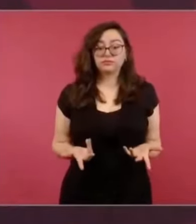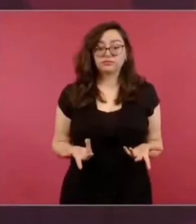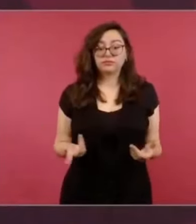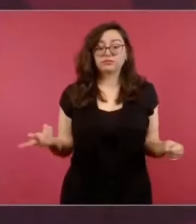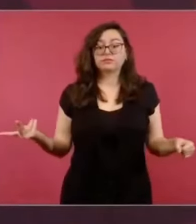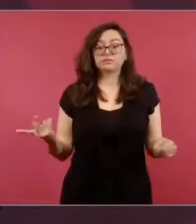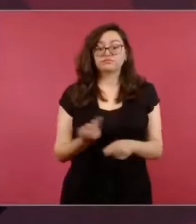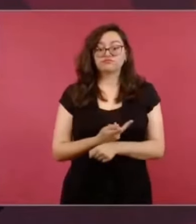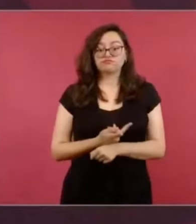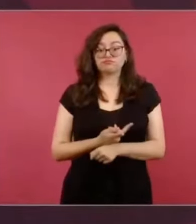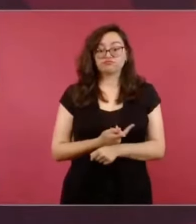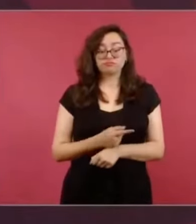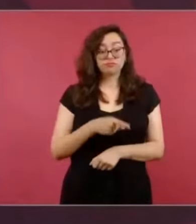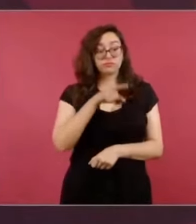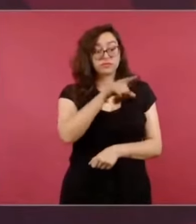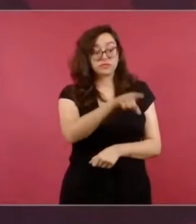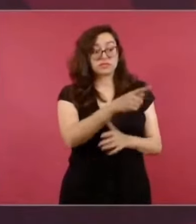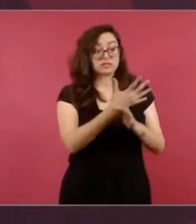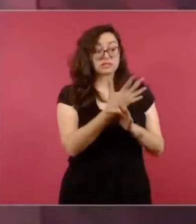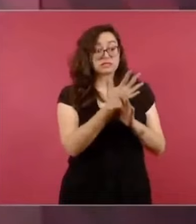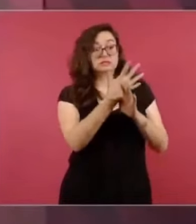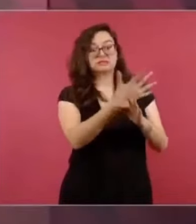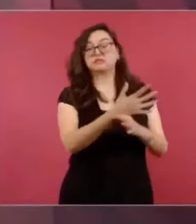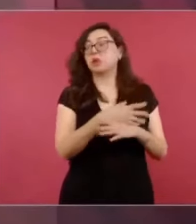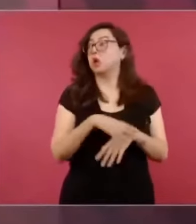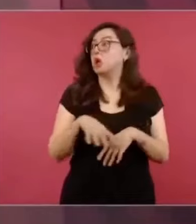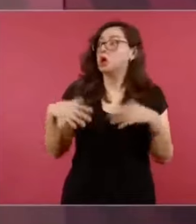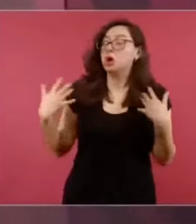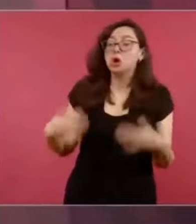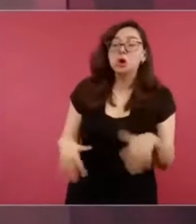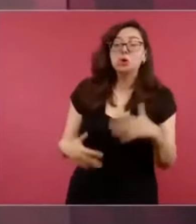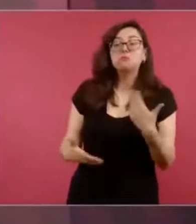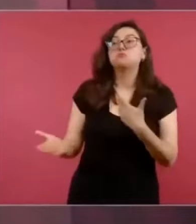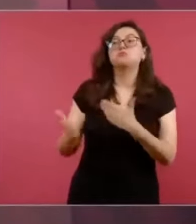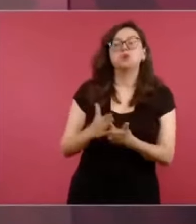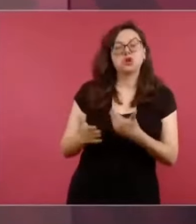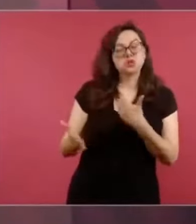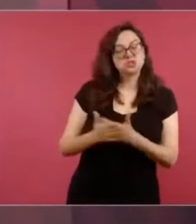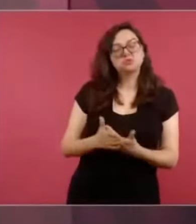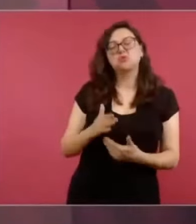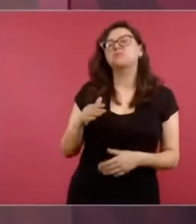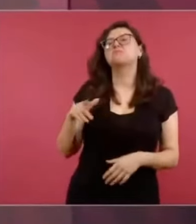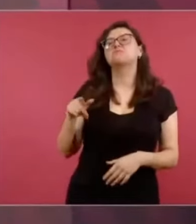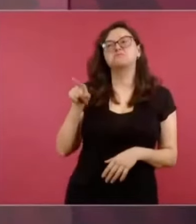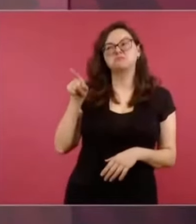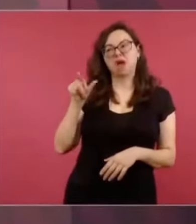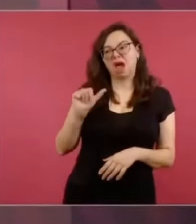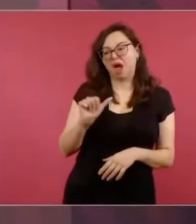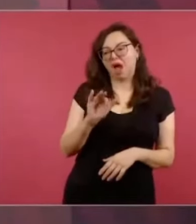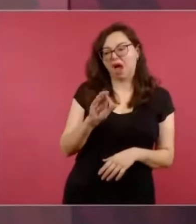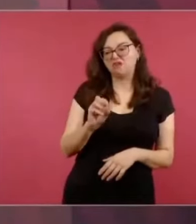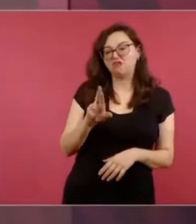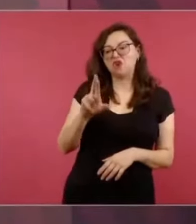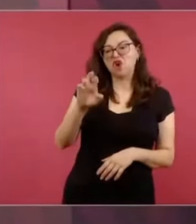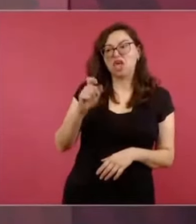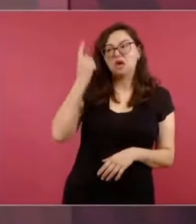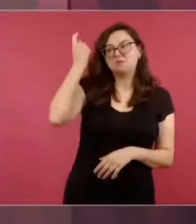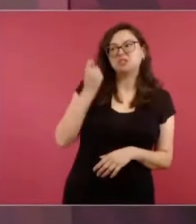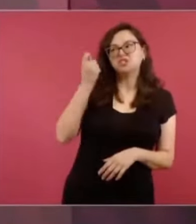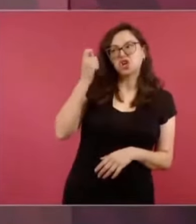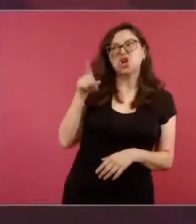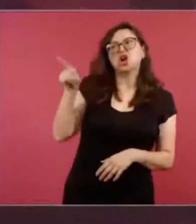empiezan a decir que nos vamos a robar las pensiones.